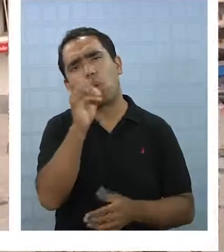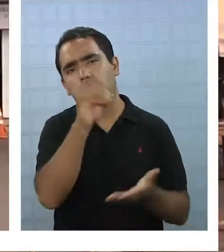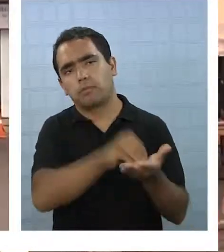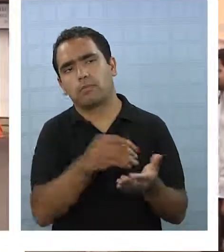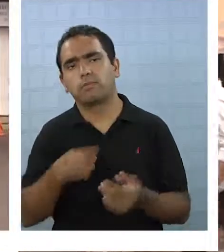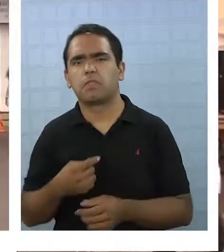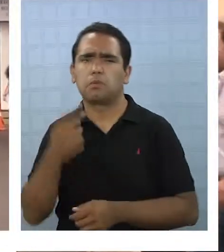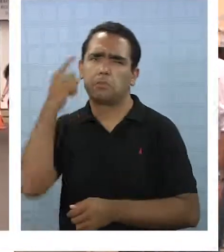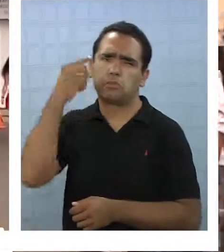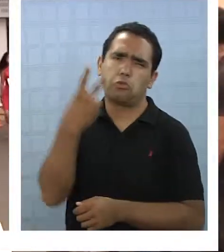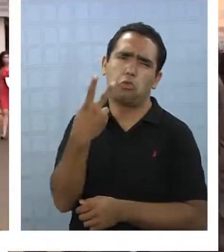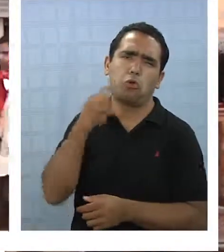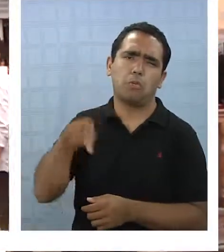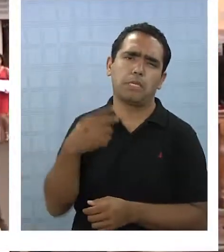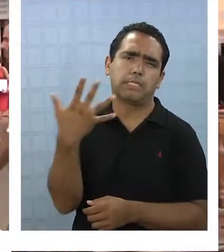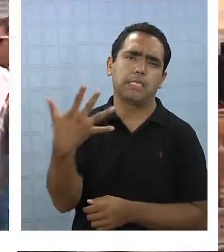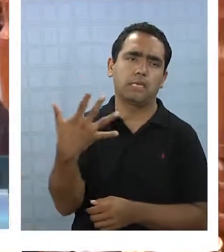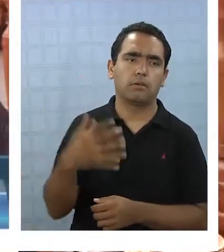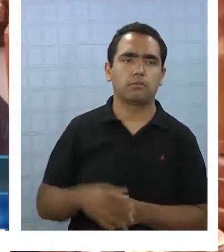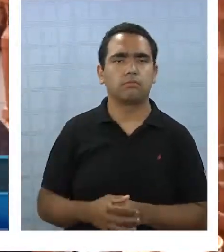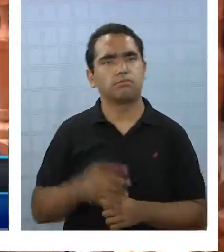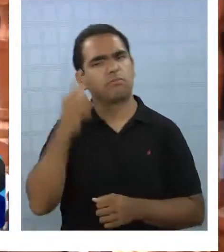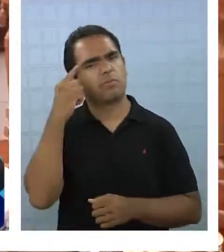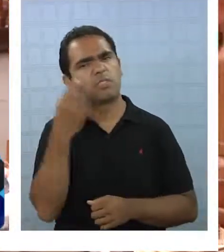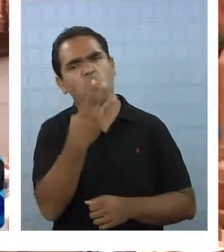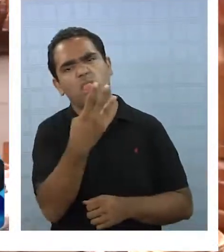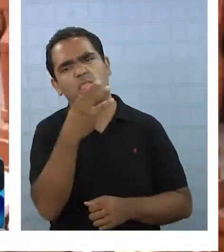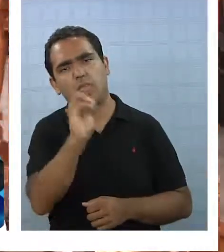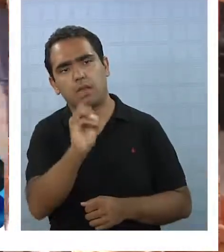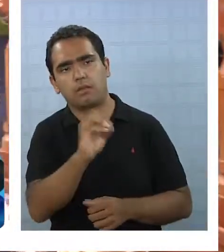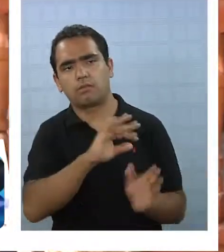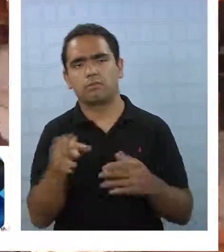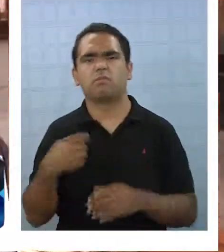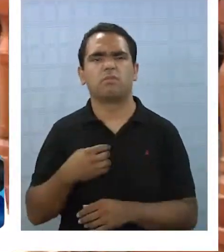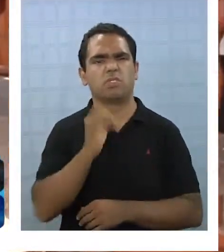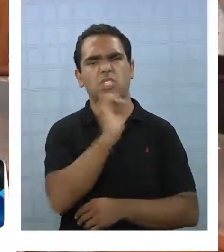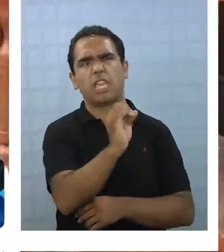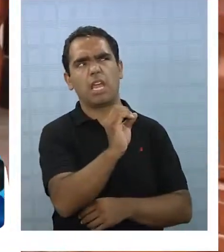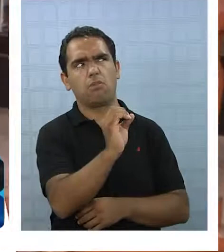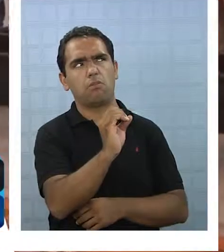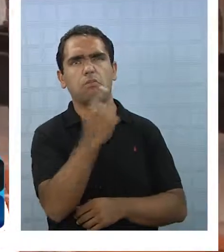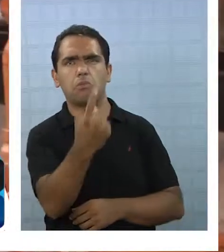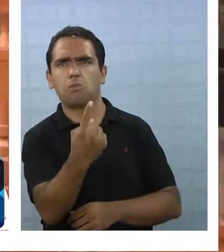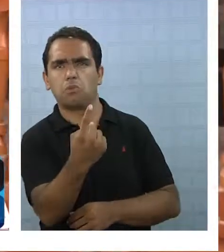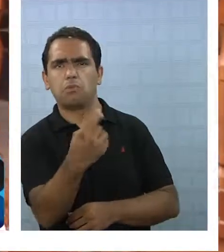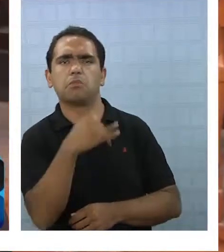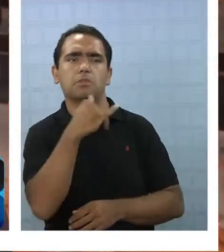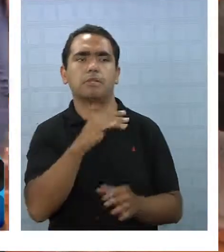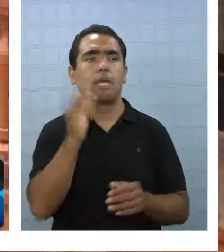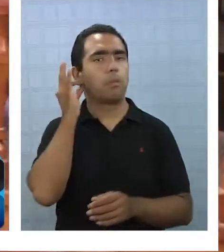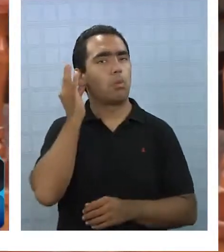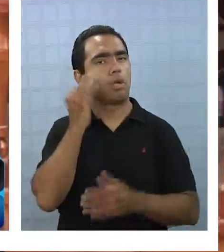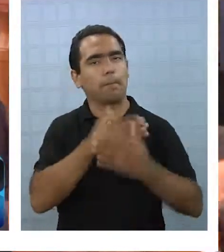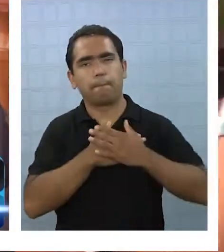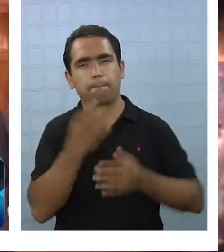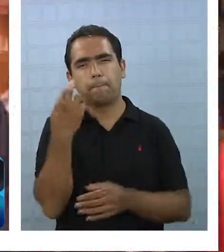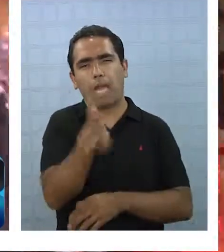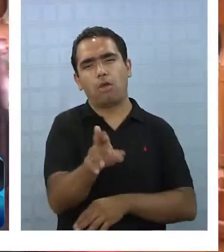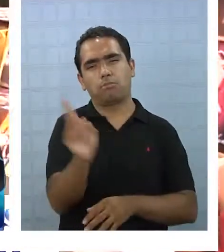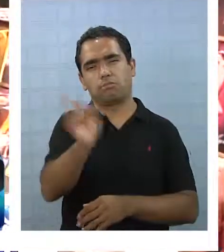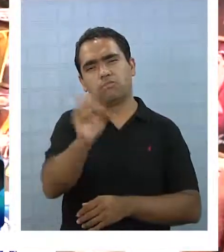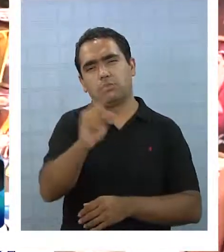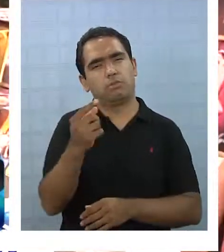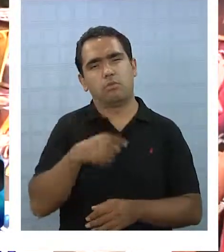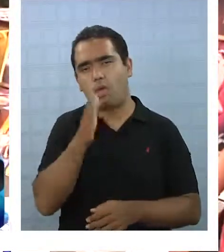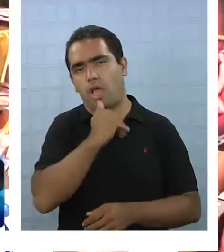actualmente. Un 3. ¡Ay, un 0 o un 1! ¿Y la Presidenta? Peor, no. Para mí no existe la